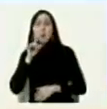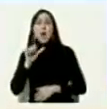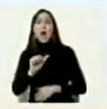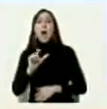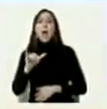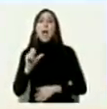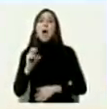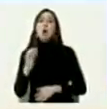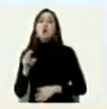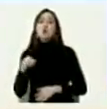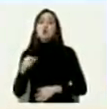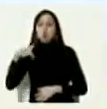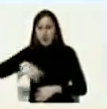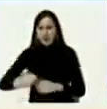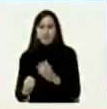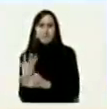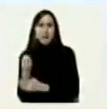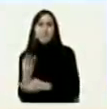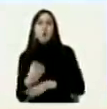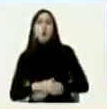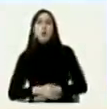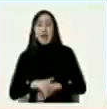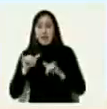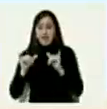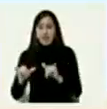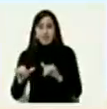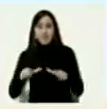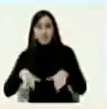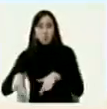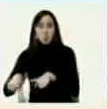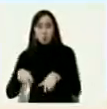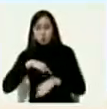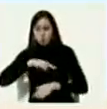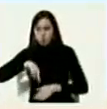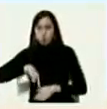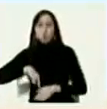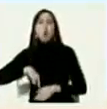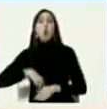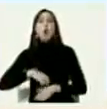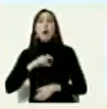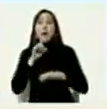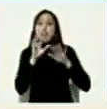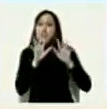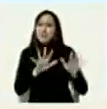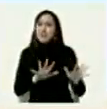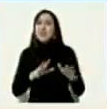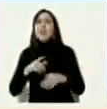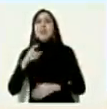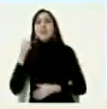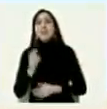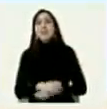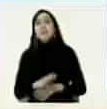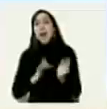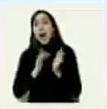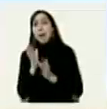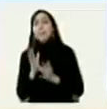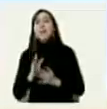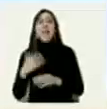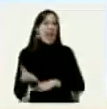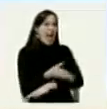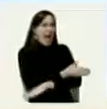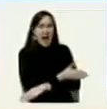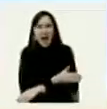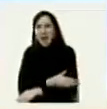palacio presidencial aquí mismo un 10 de abril del año 2014 en medio de las guarimbas